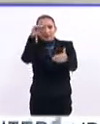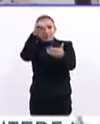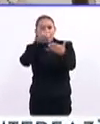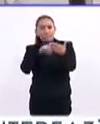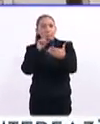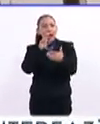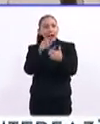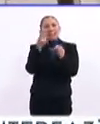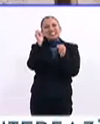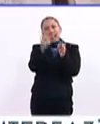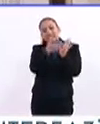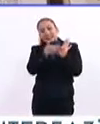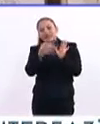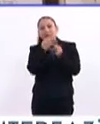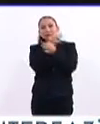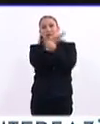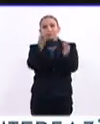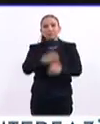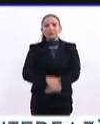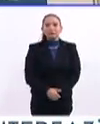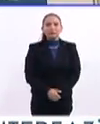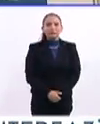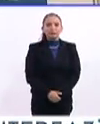poder darle sentido a un mensaje.